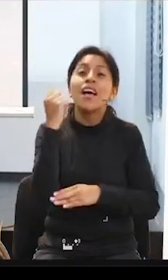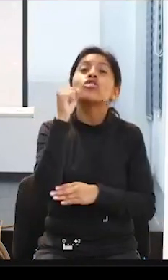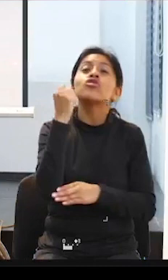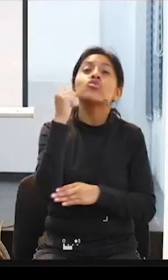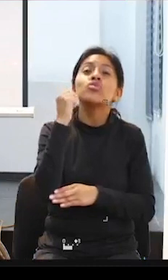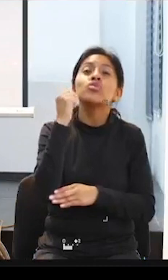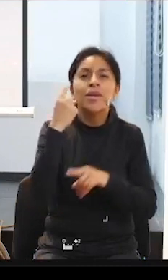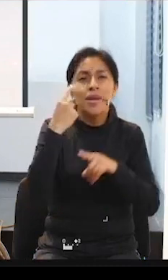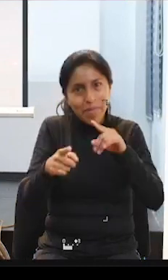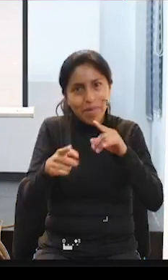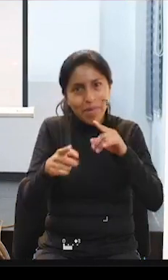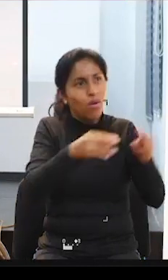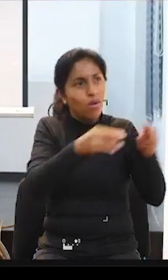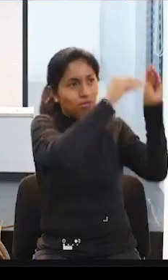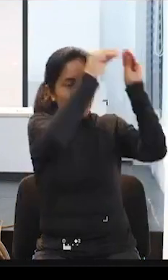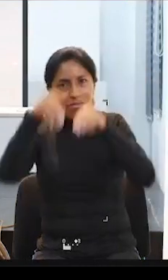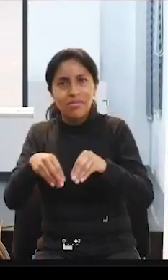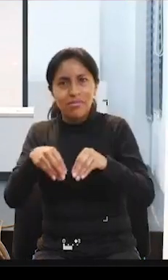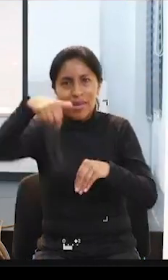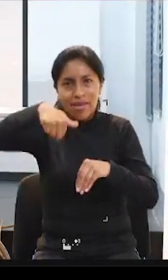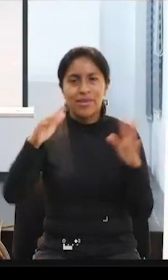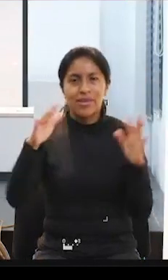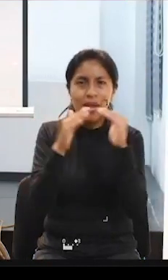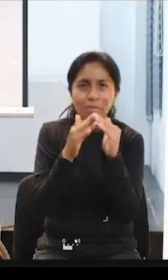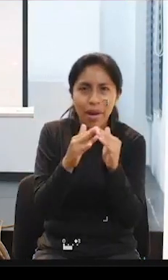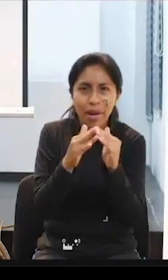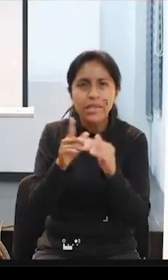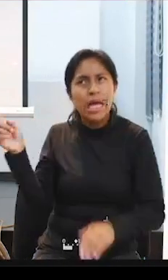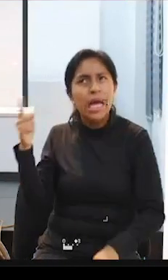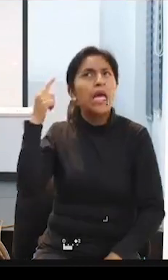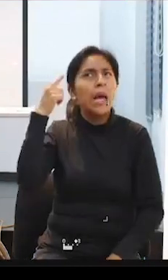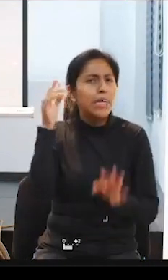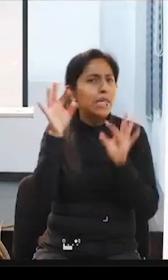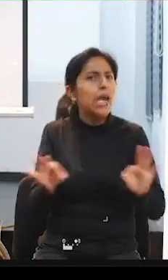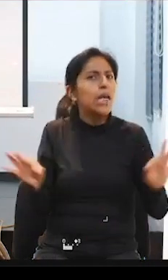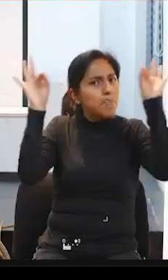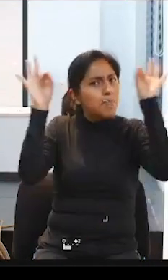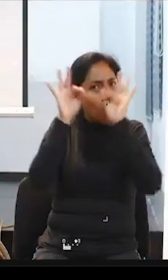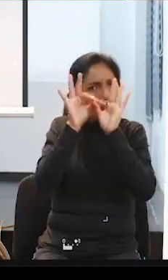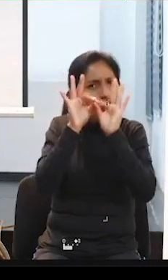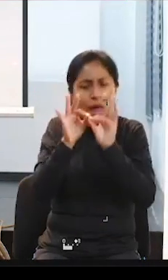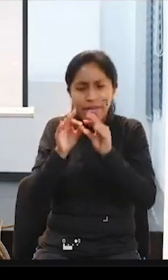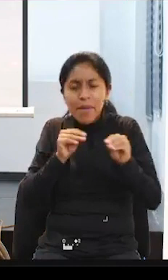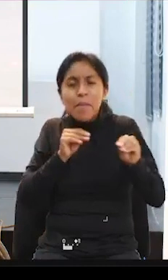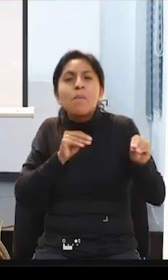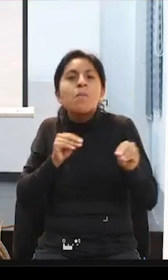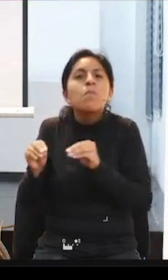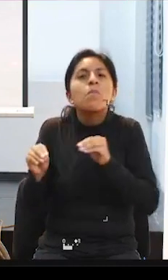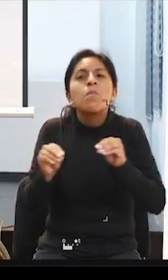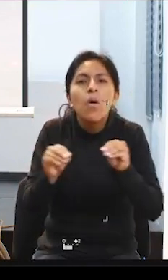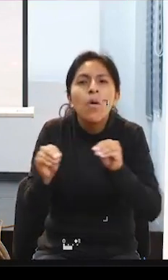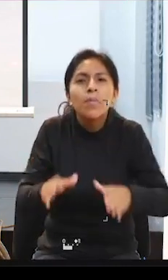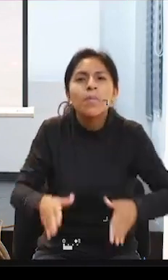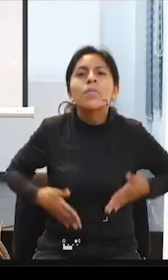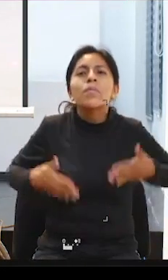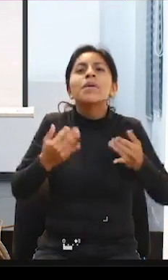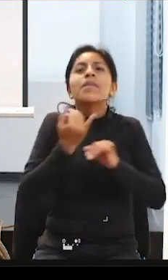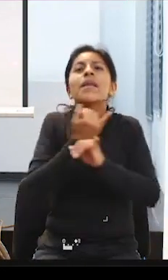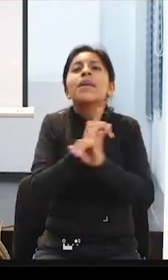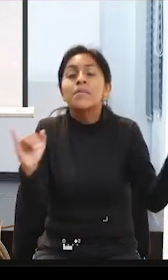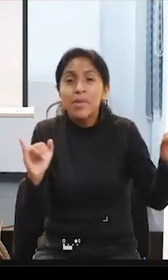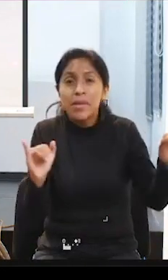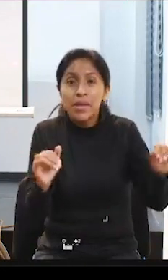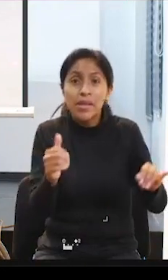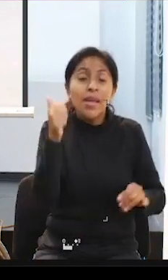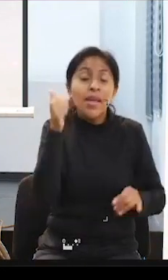en La Paz porque considera que es importante que siga avanzando el movimiento de vida independiente, para lo cual incluso ha trasladado del